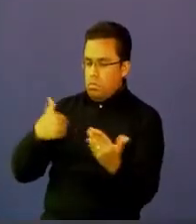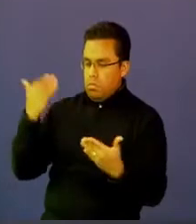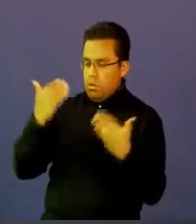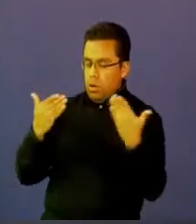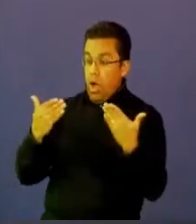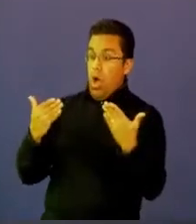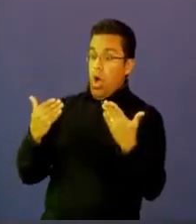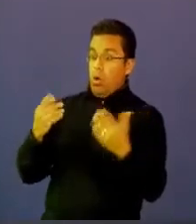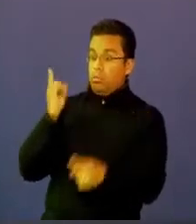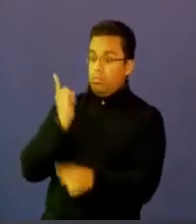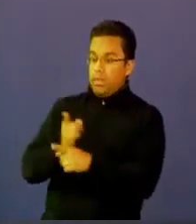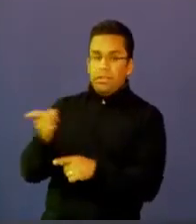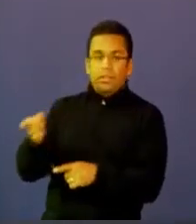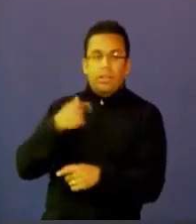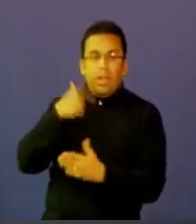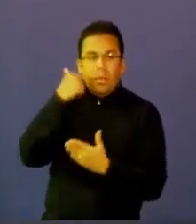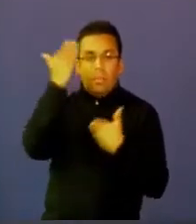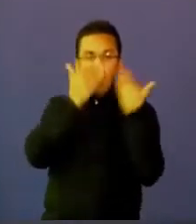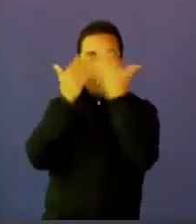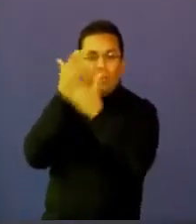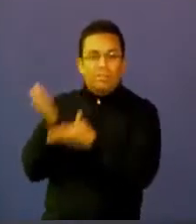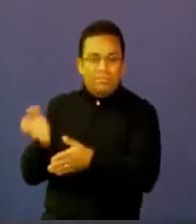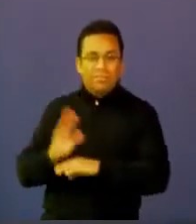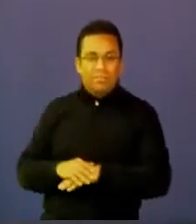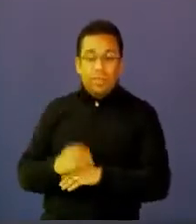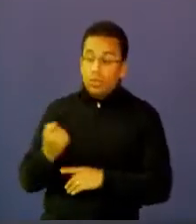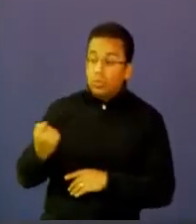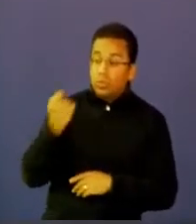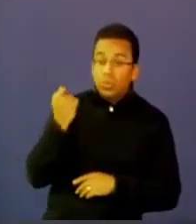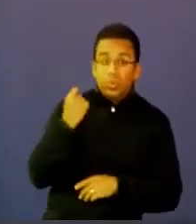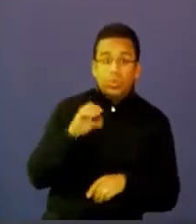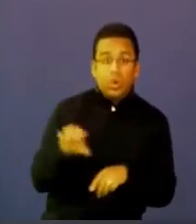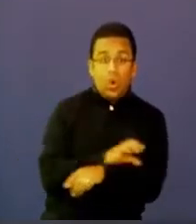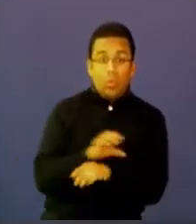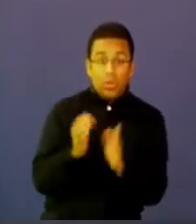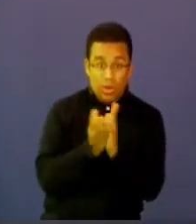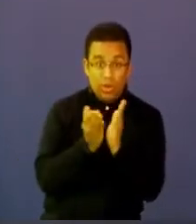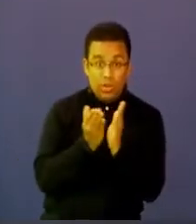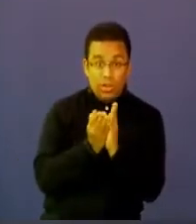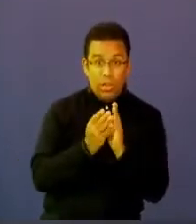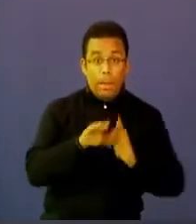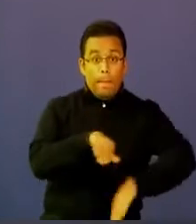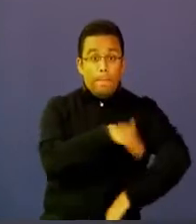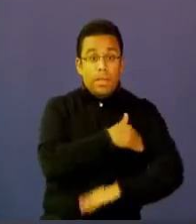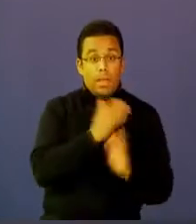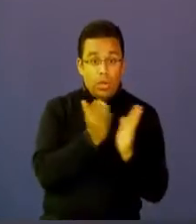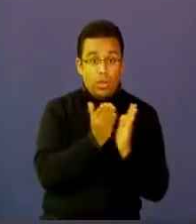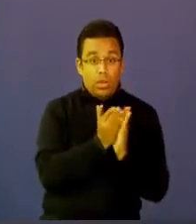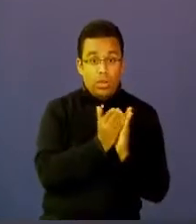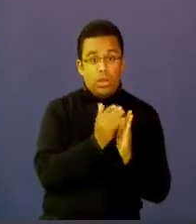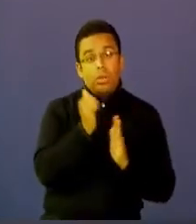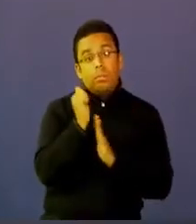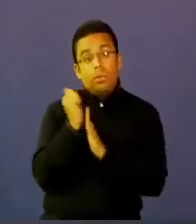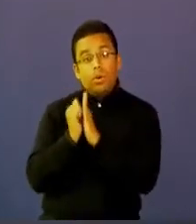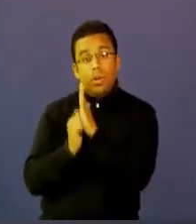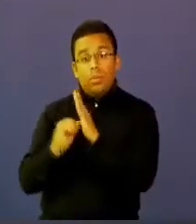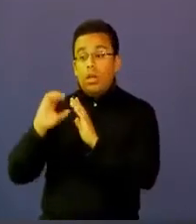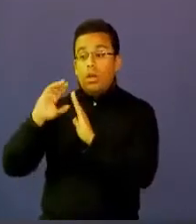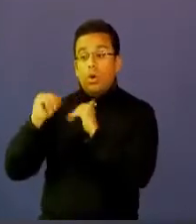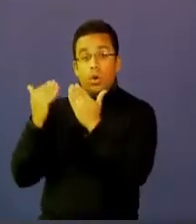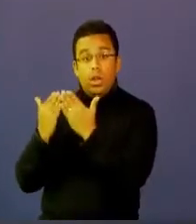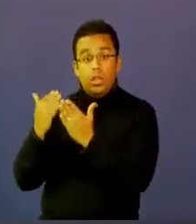simulaciones permanentes. En el último año, Computadores para Educar, el Ministerio de Educación a través del programa Colegio 10TIC, hemos